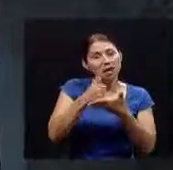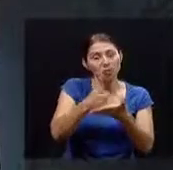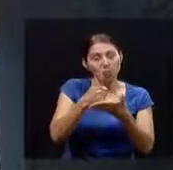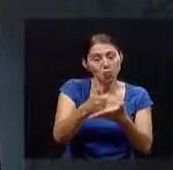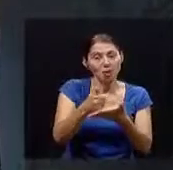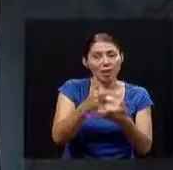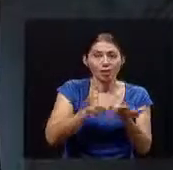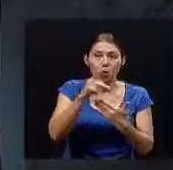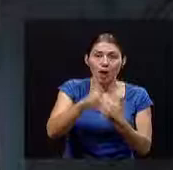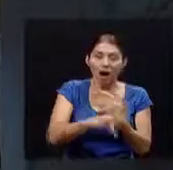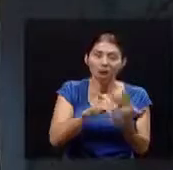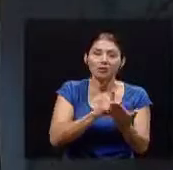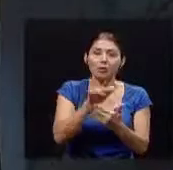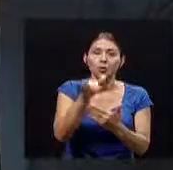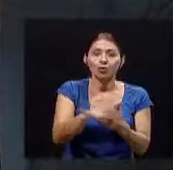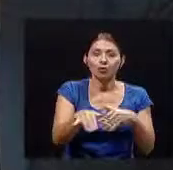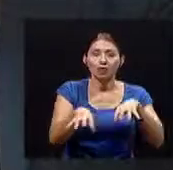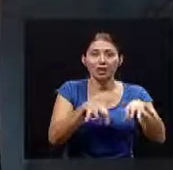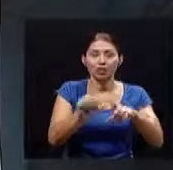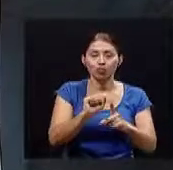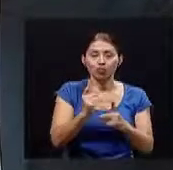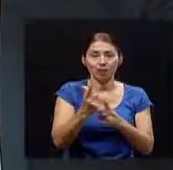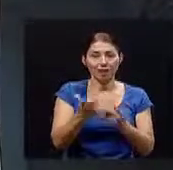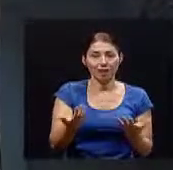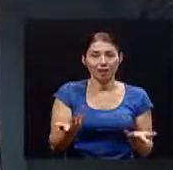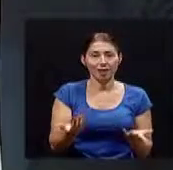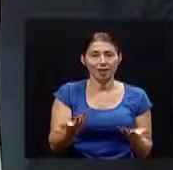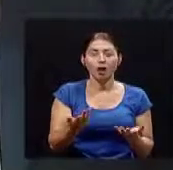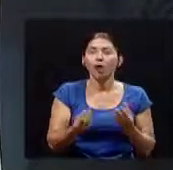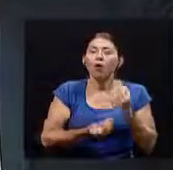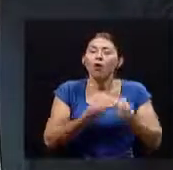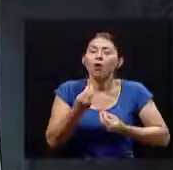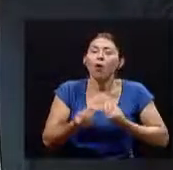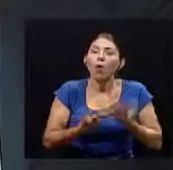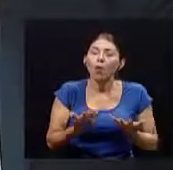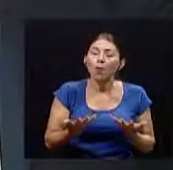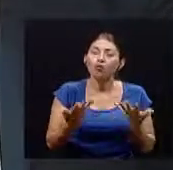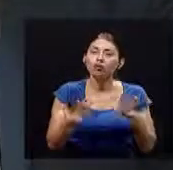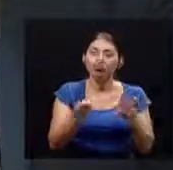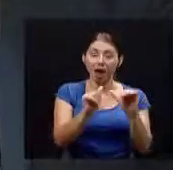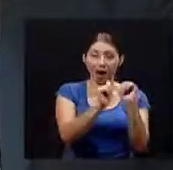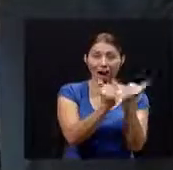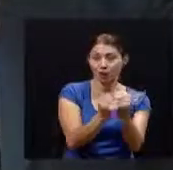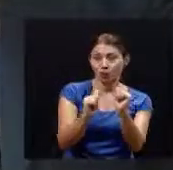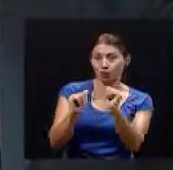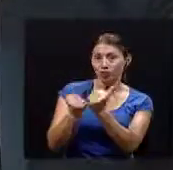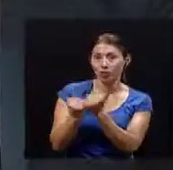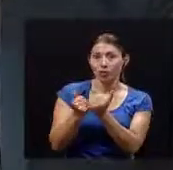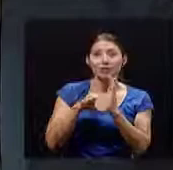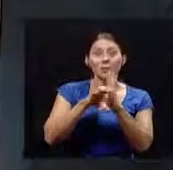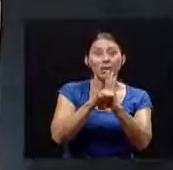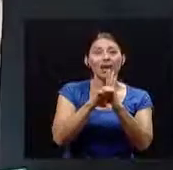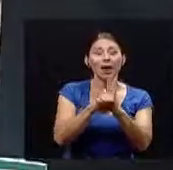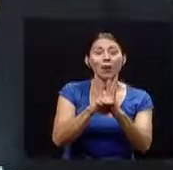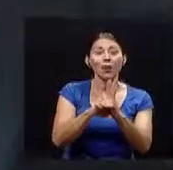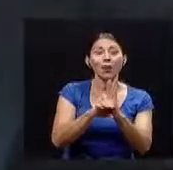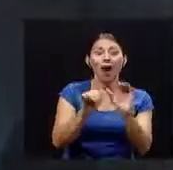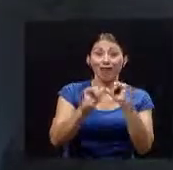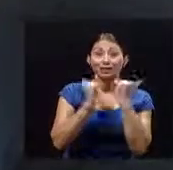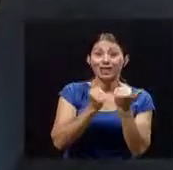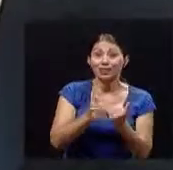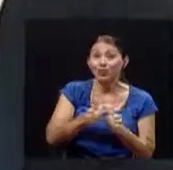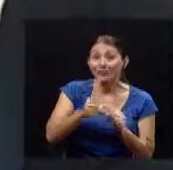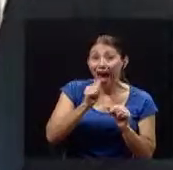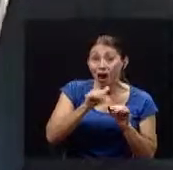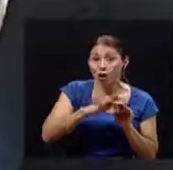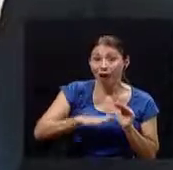ciertos programas y proyectos de acción social de la misma escuela como ha empezado a organizarse asociaciones como las asadas verdad en